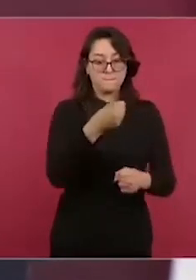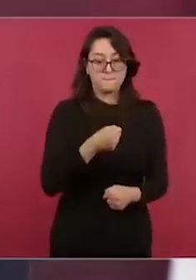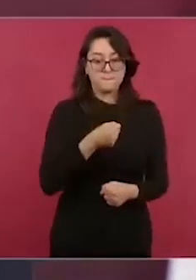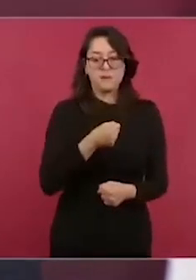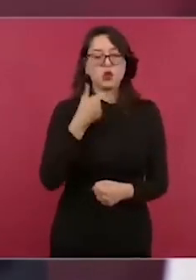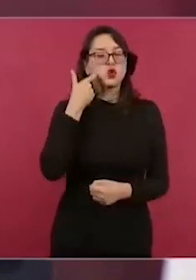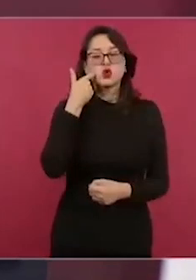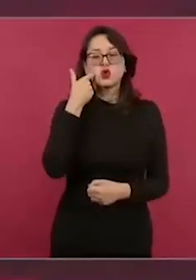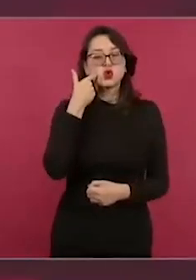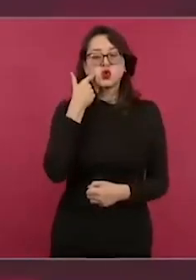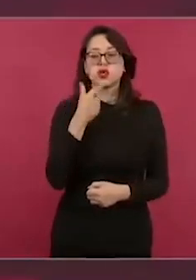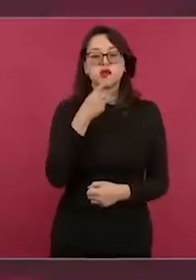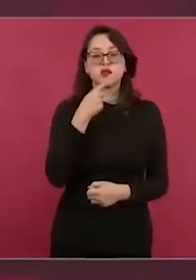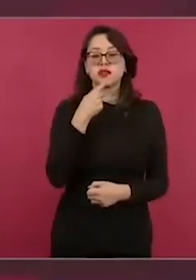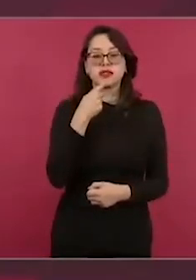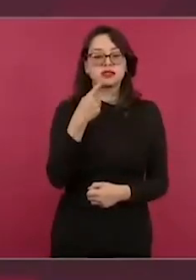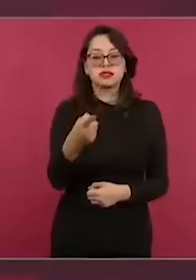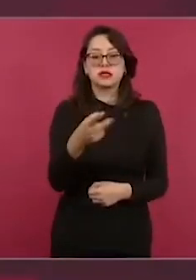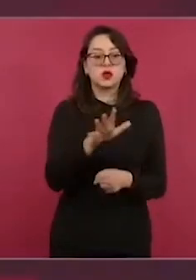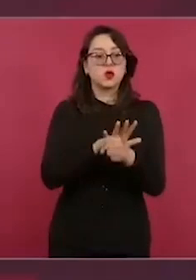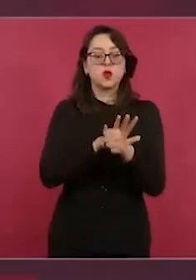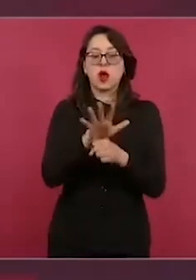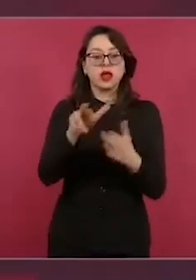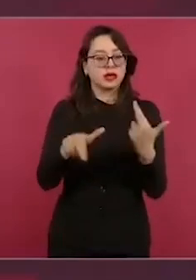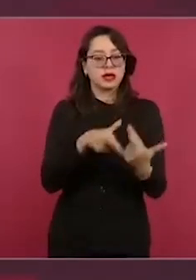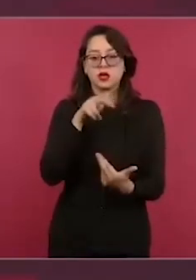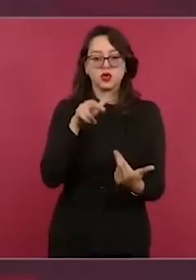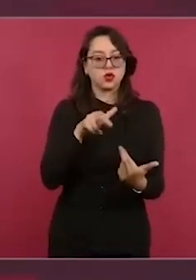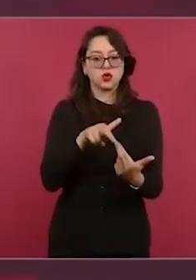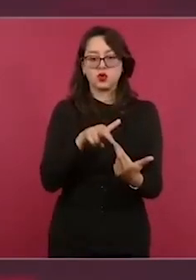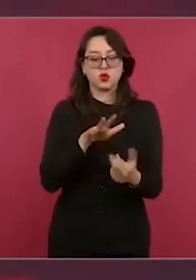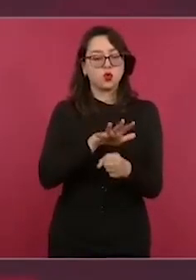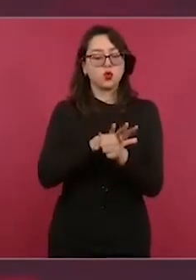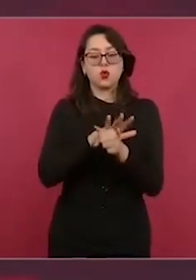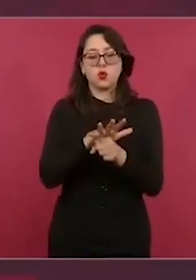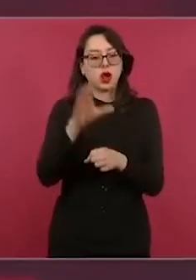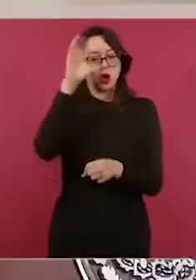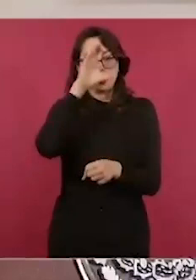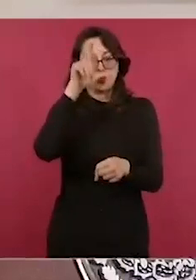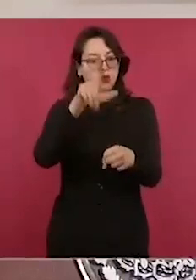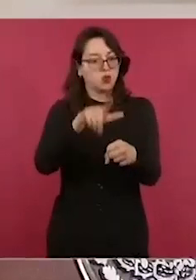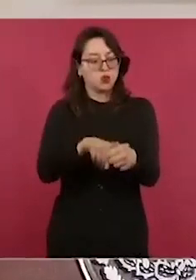mencionar de qué región, de qué etnia, de qué cultura,